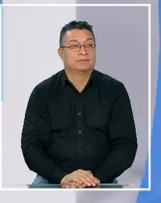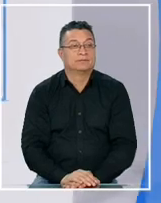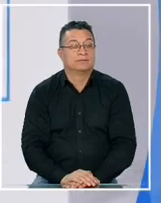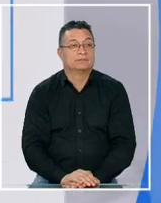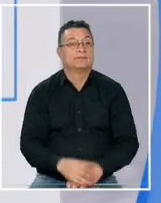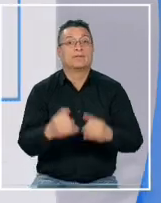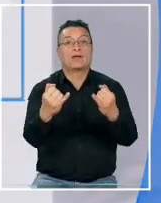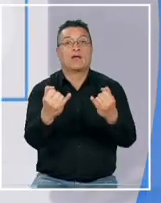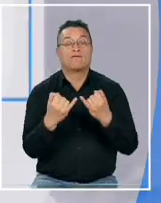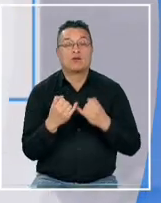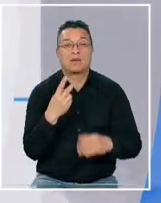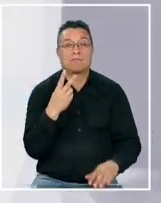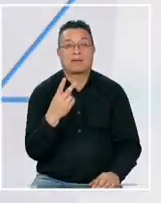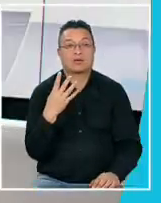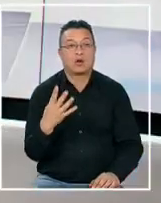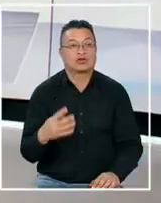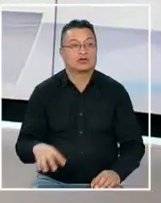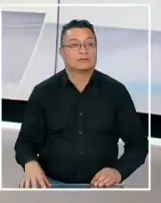informe 24